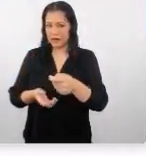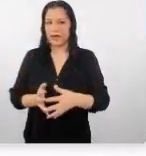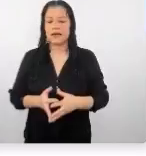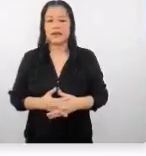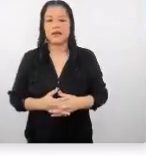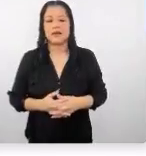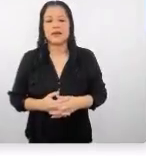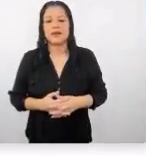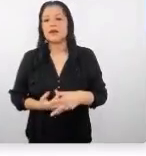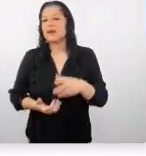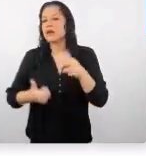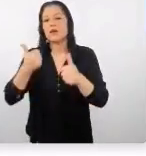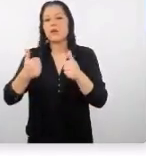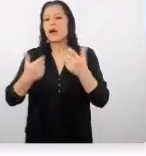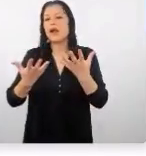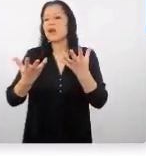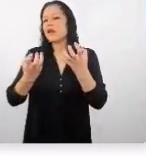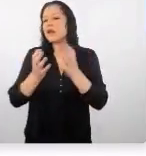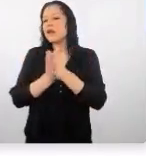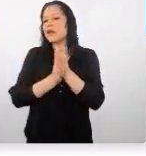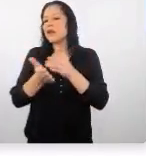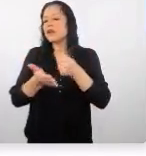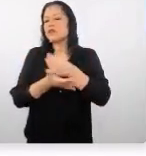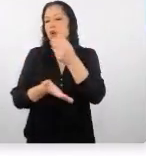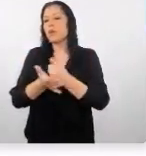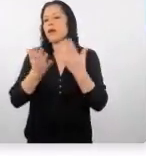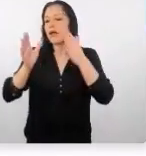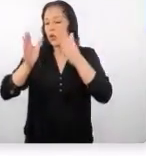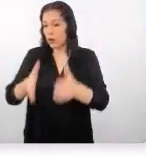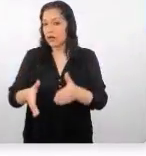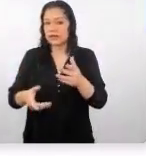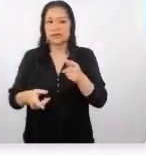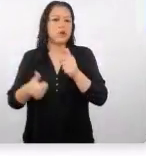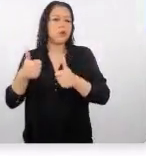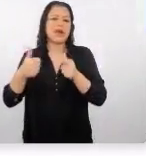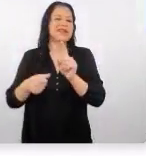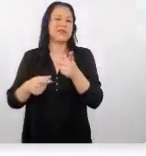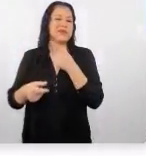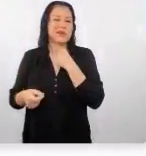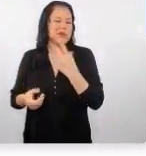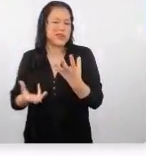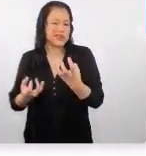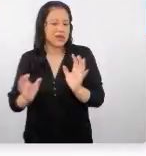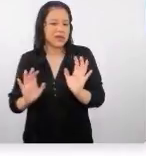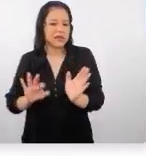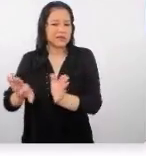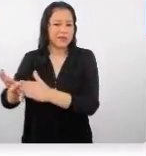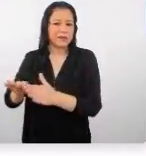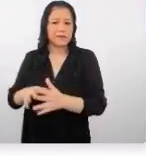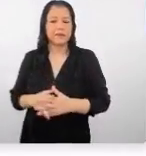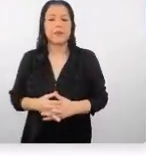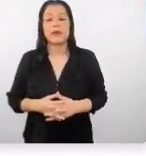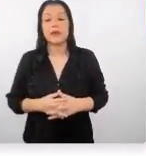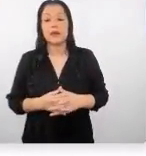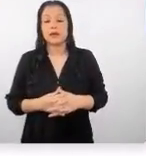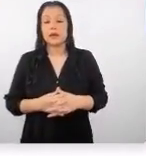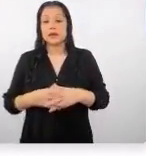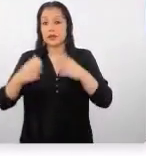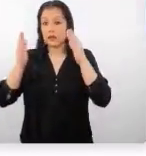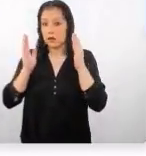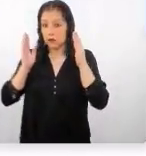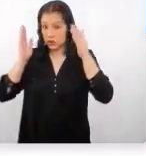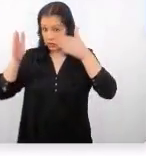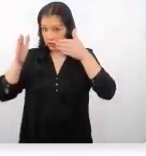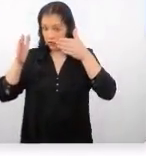¿qué buscan los compradores y qué no? bueno si vamos si nos enfocamos